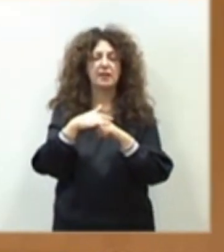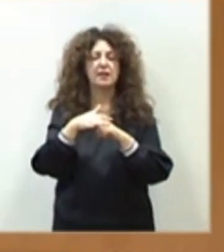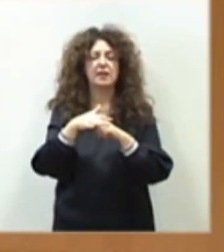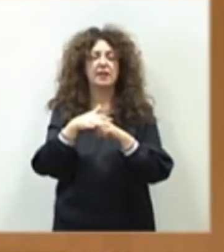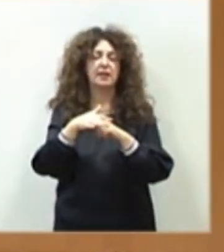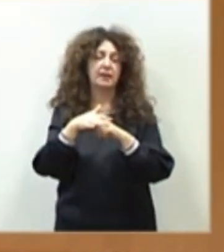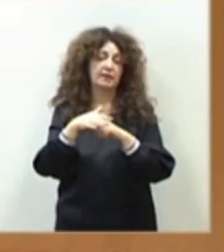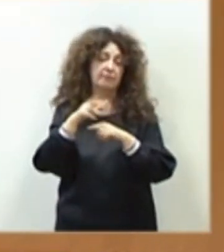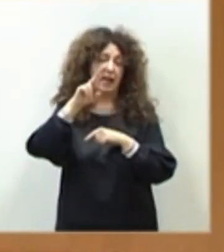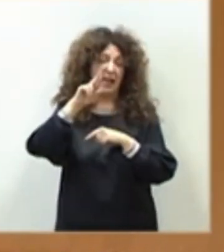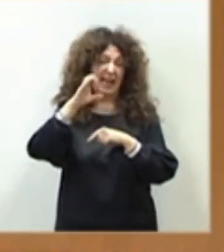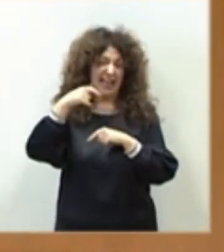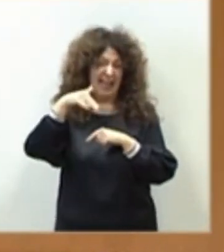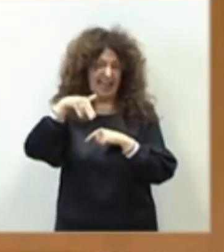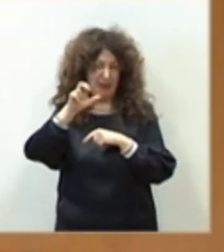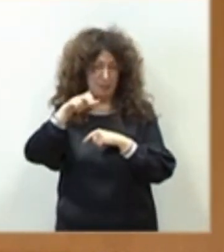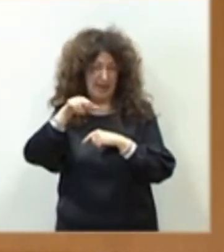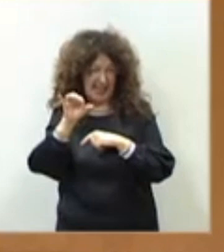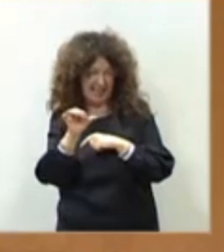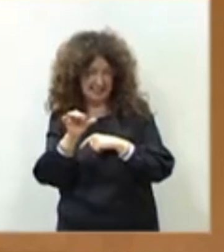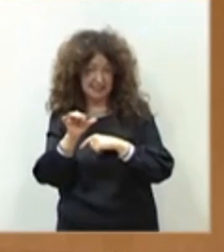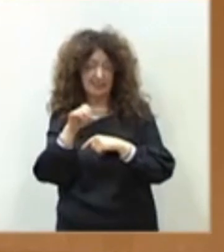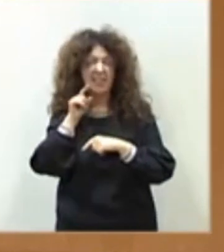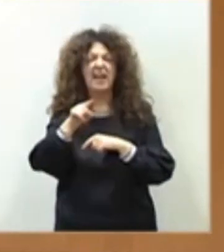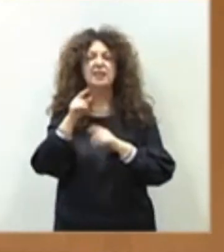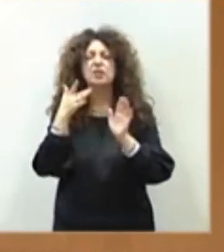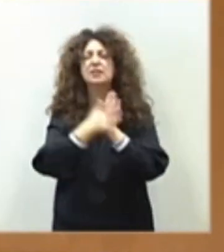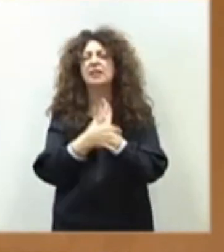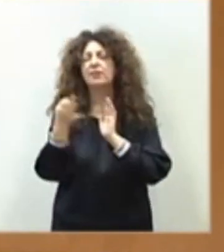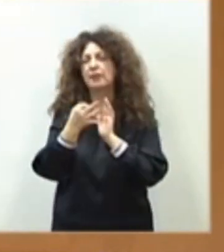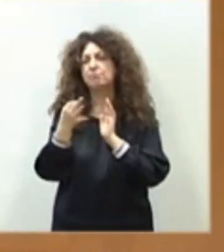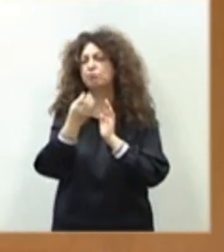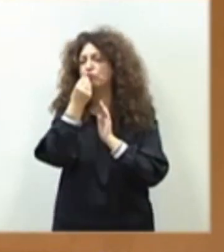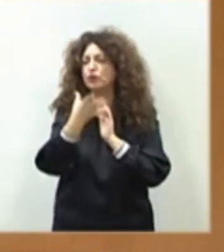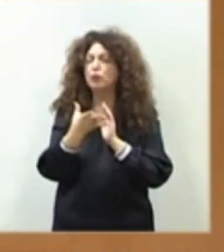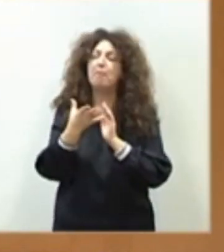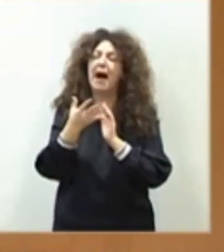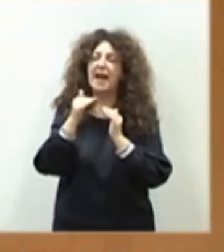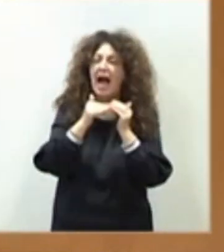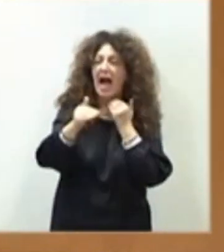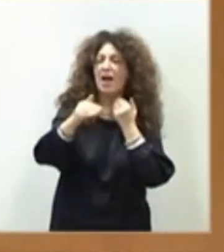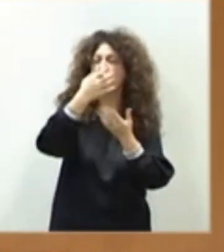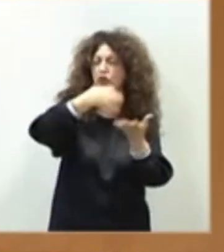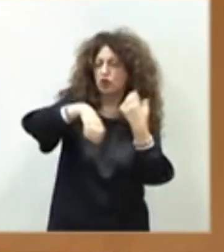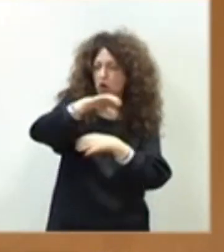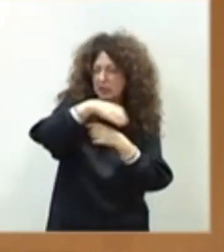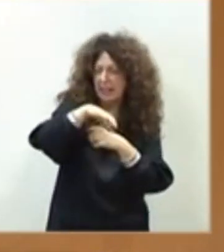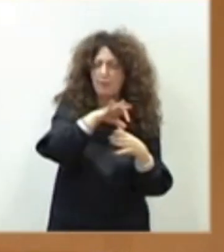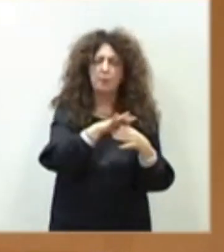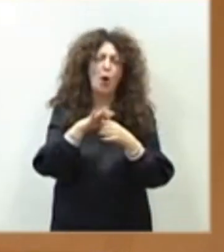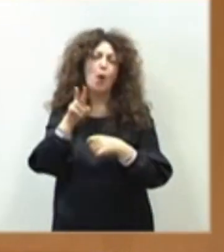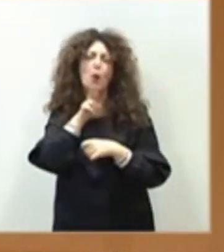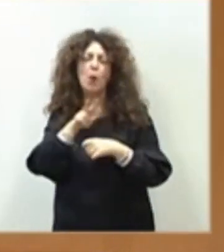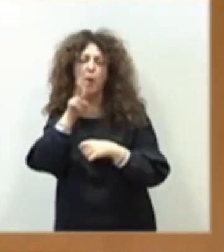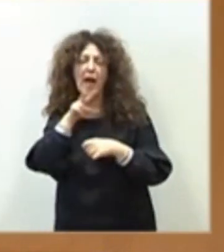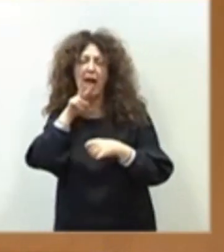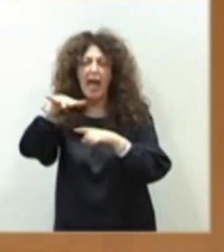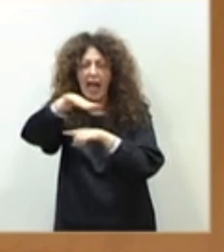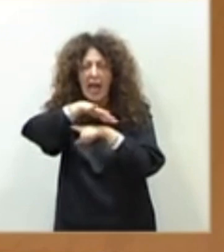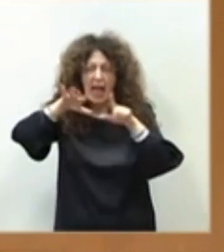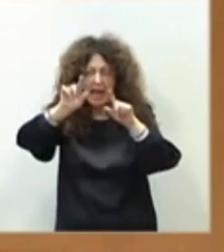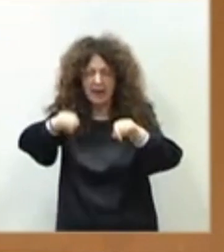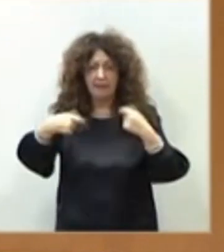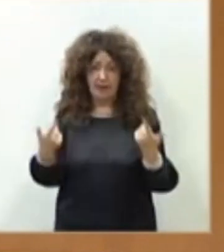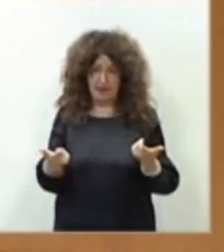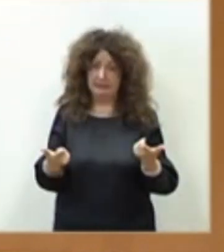y les venden como algo importante desde el punto de vista de la sostenibilidad del verde. Pero, señor ministro, que ese verde no sea